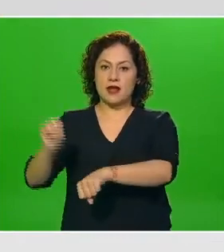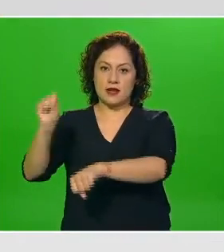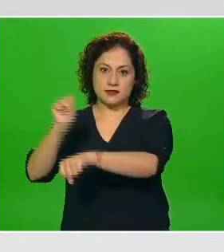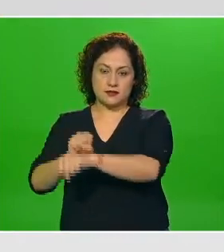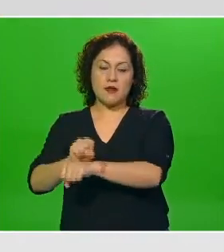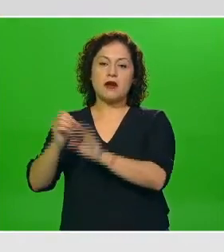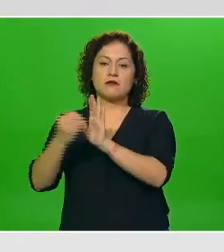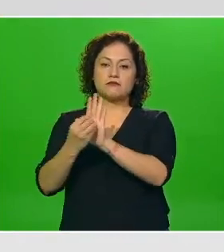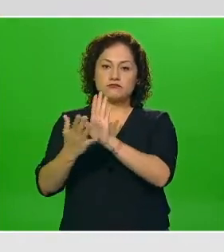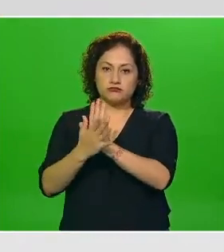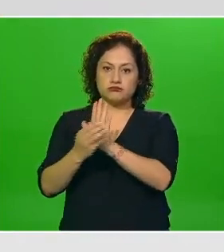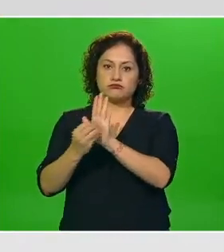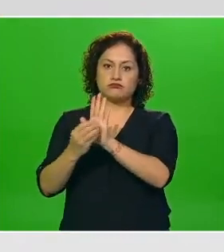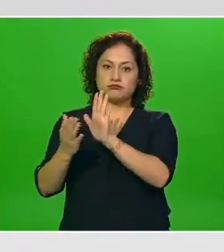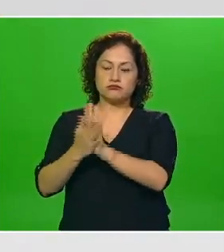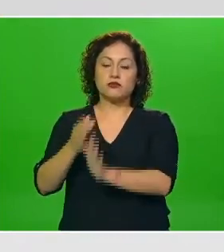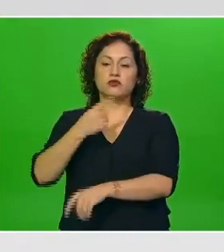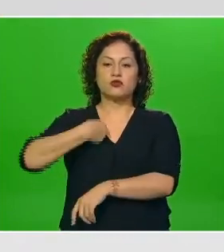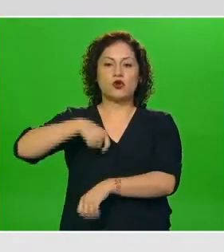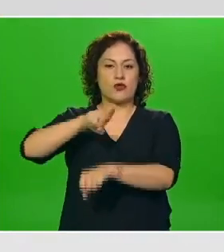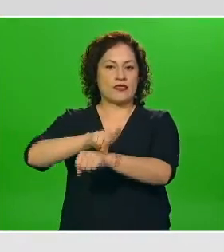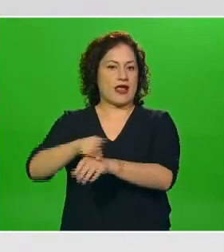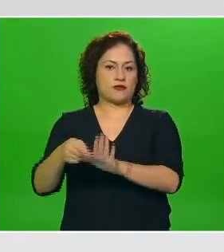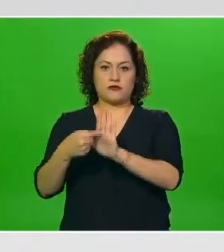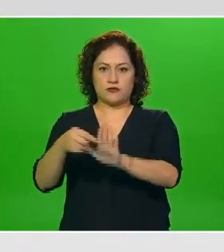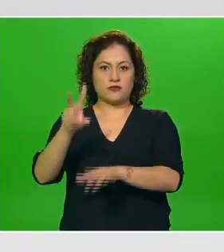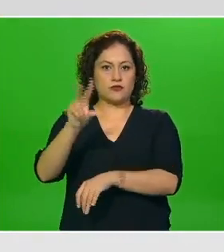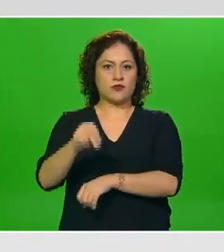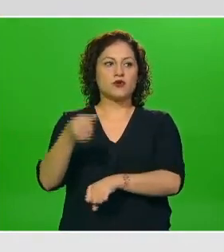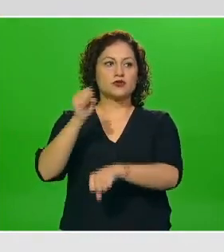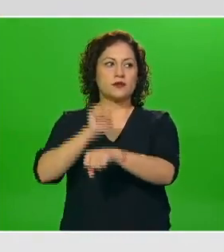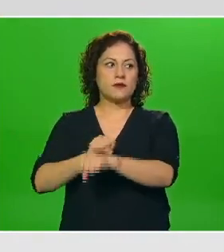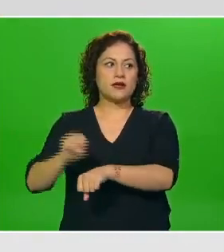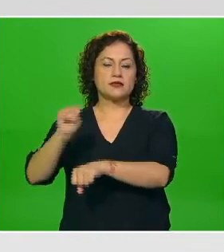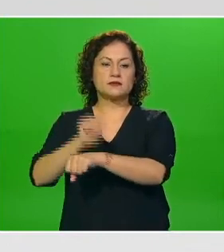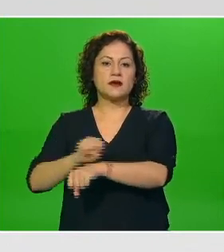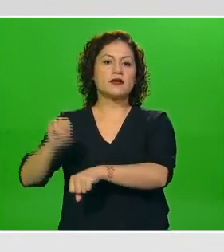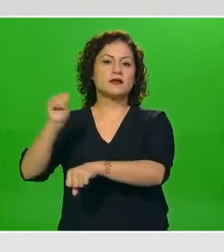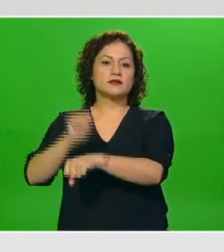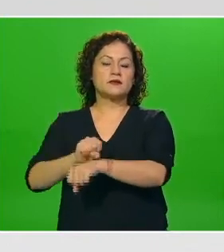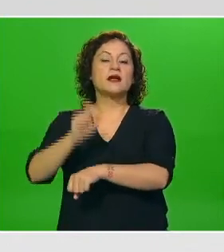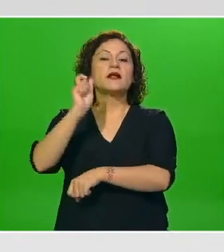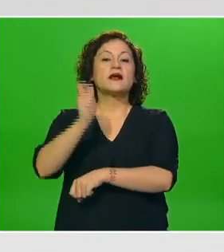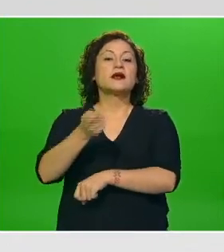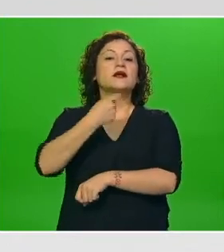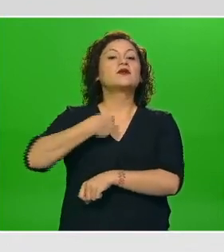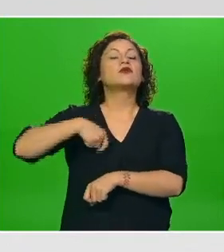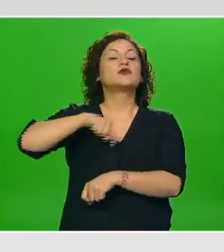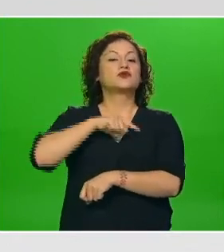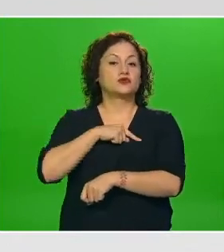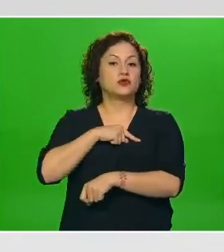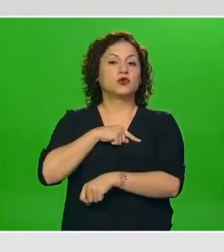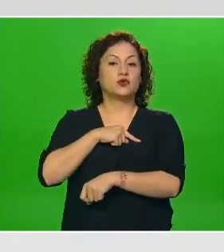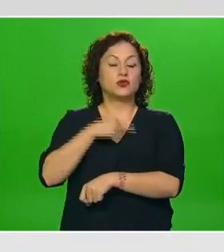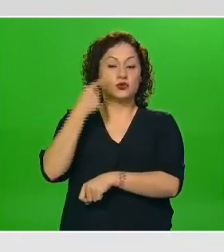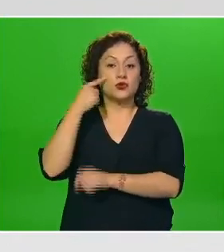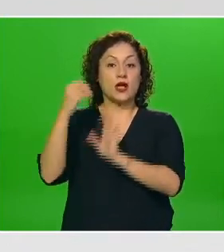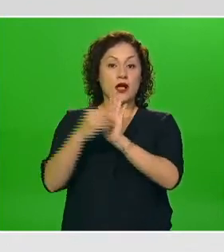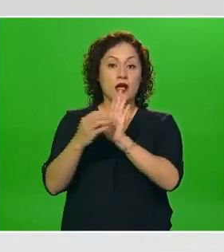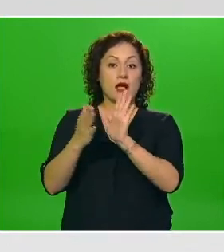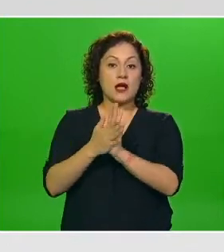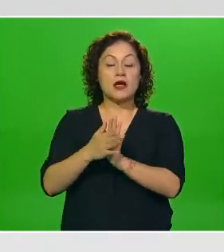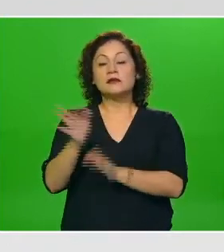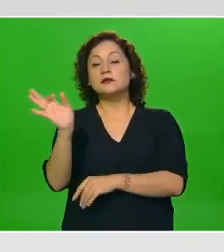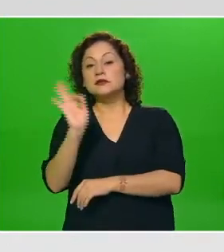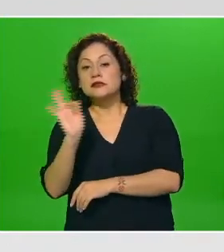todos los días y semanalmente estamos actualizando el comportamiento de los eventos supuestamente atribuibles a